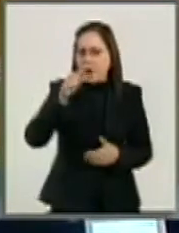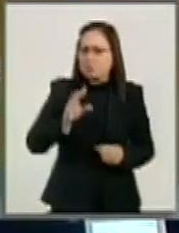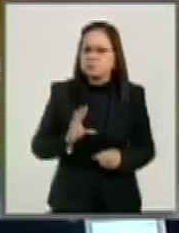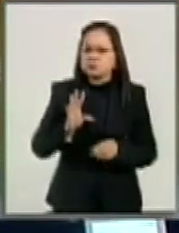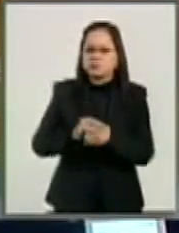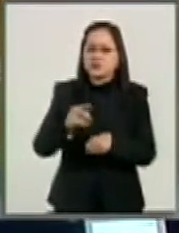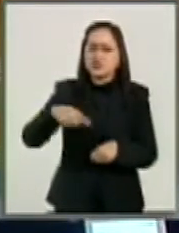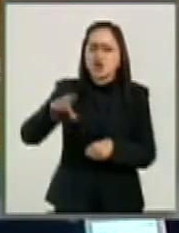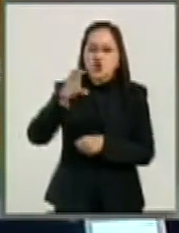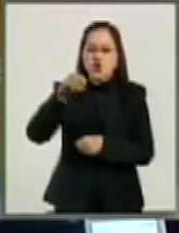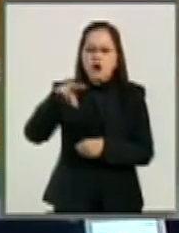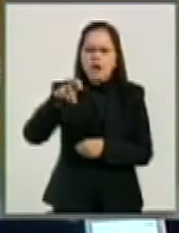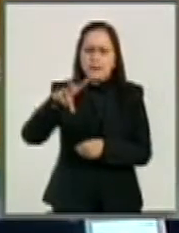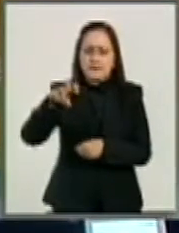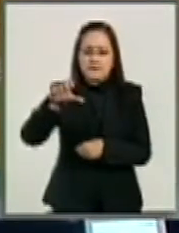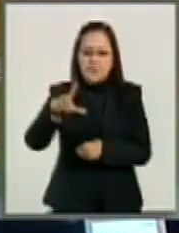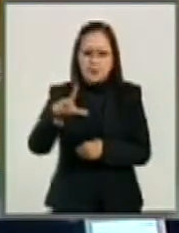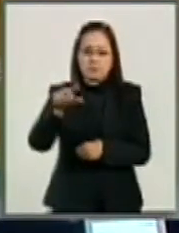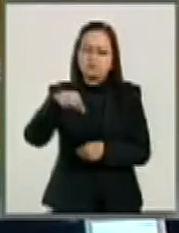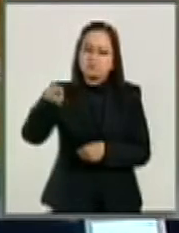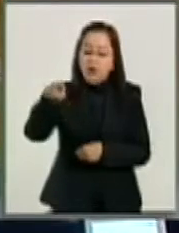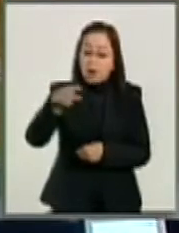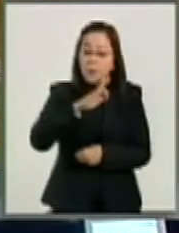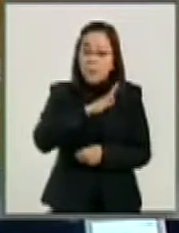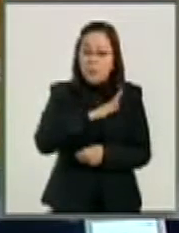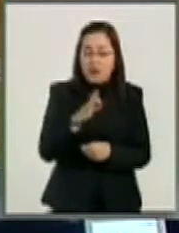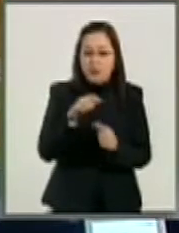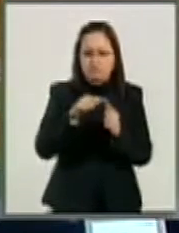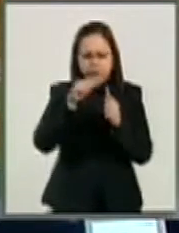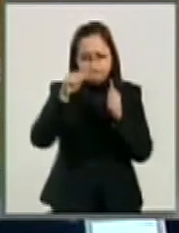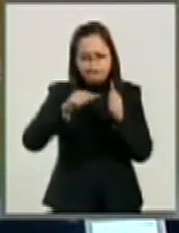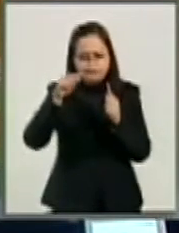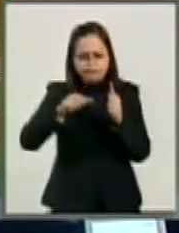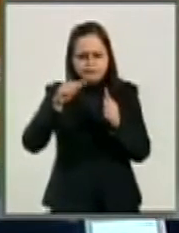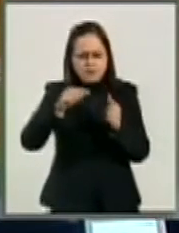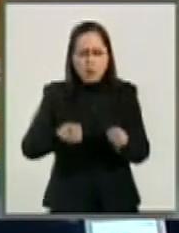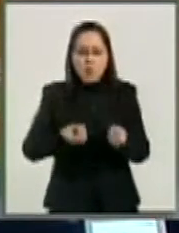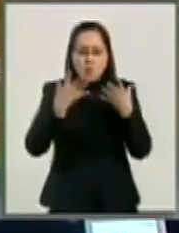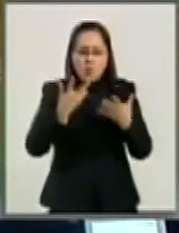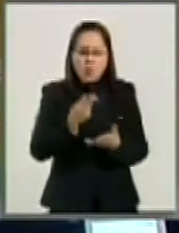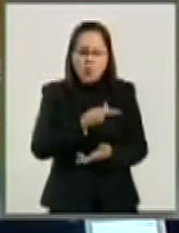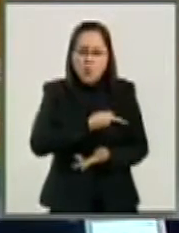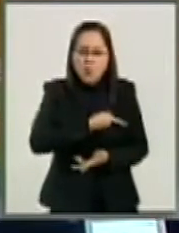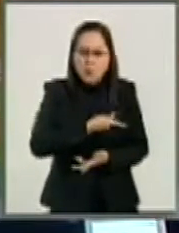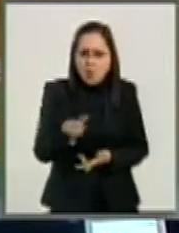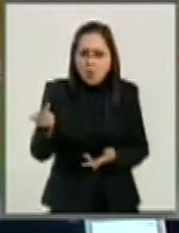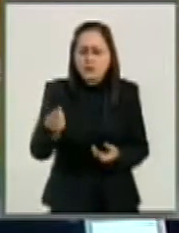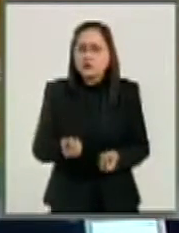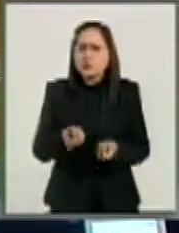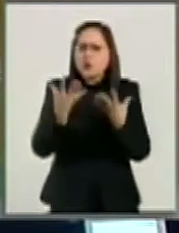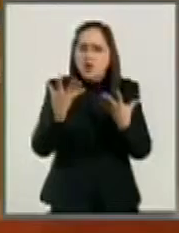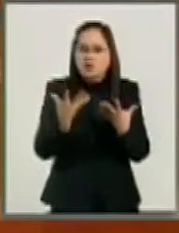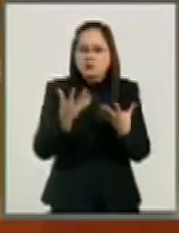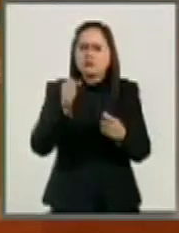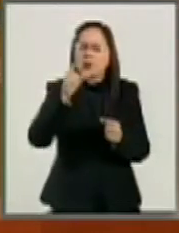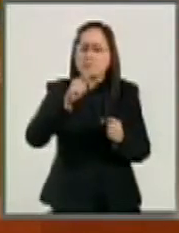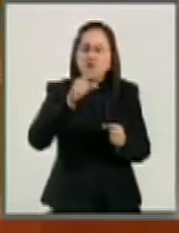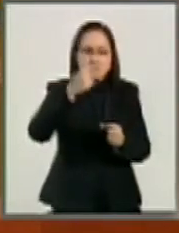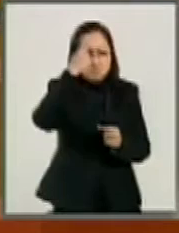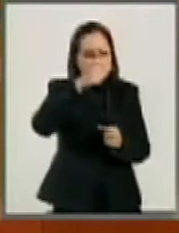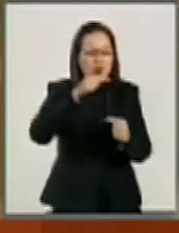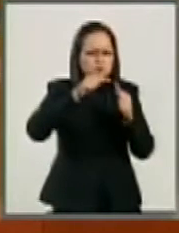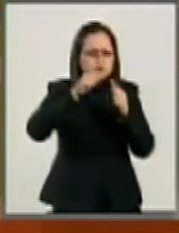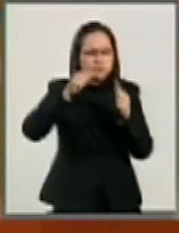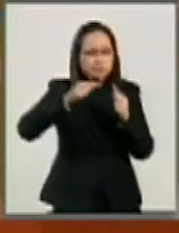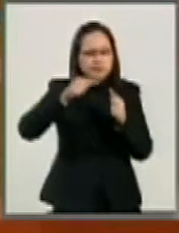Coneval para que además de medir la pobreza, pueda también medir la desigualdad y la